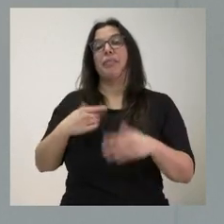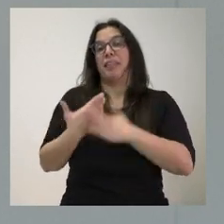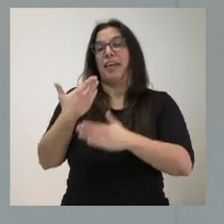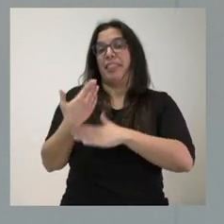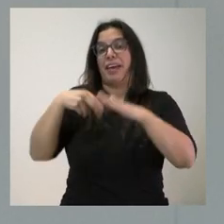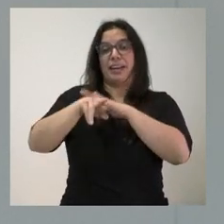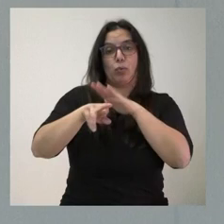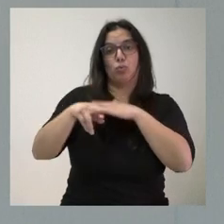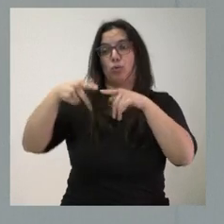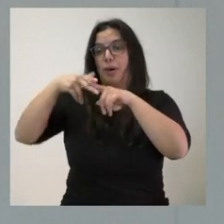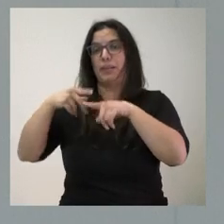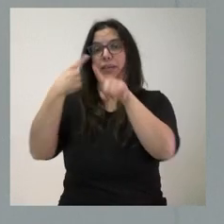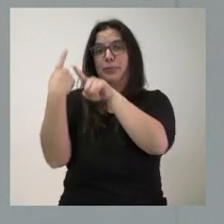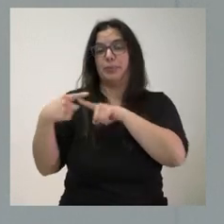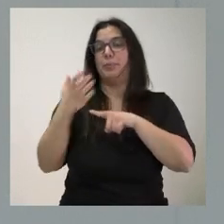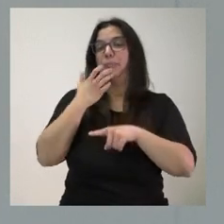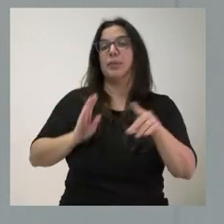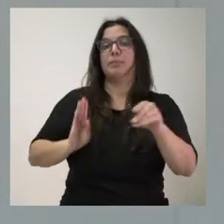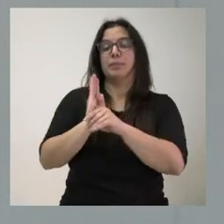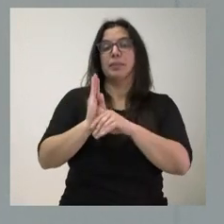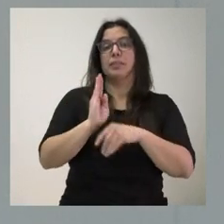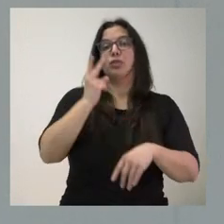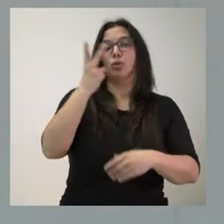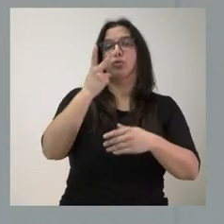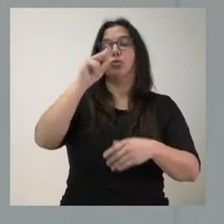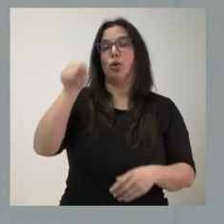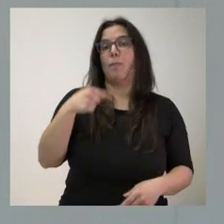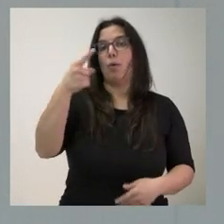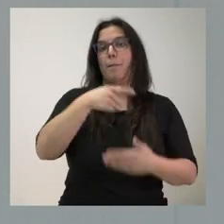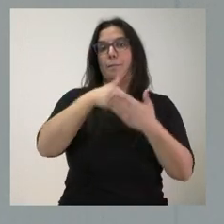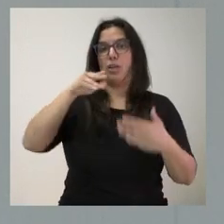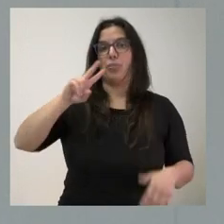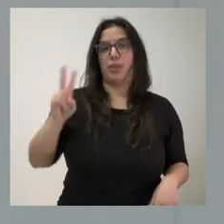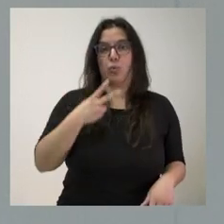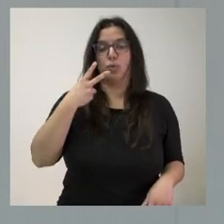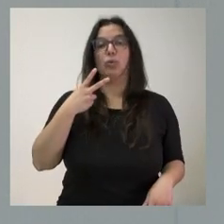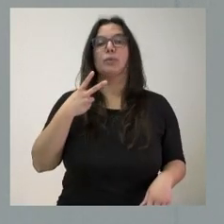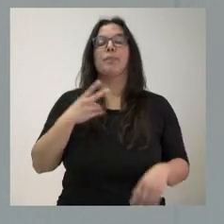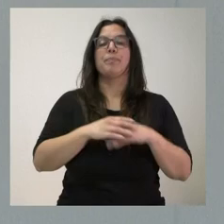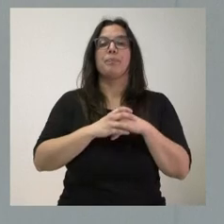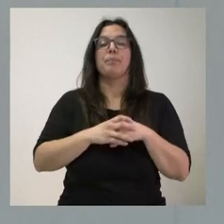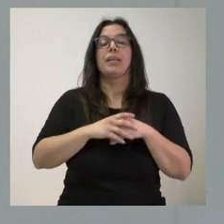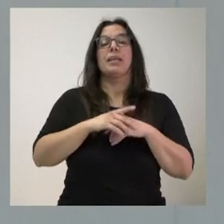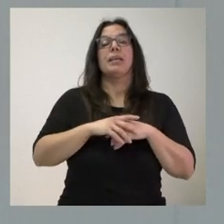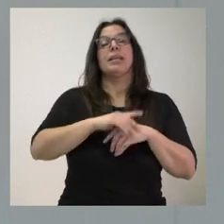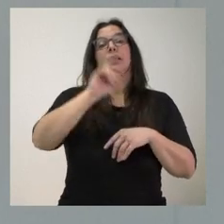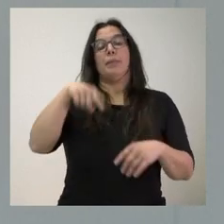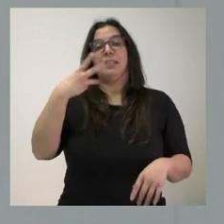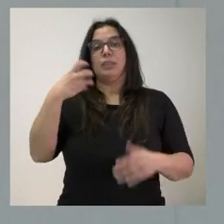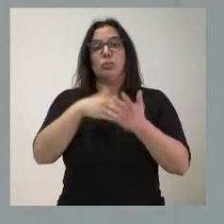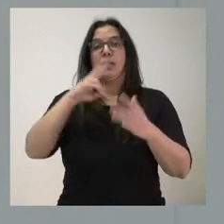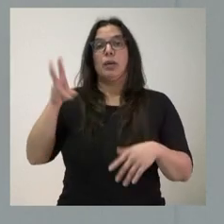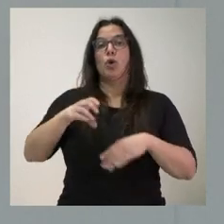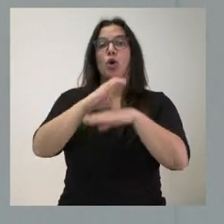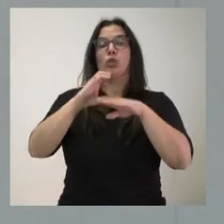de esas actuaciones, en este caso con una inversión de 2,1 millones de euros. Y, finalmente, 300.000 euros de la